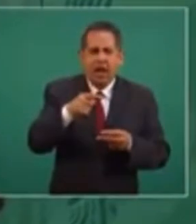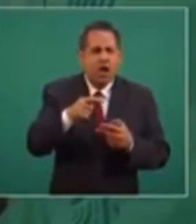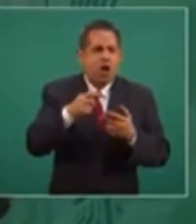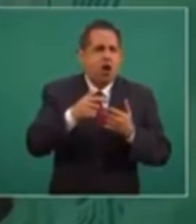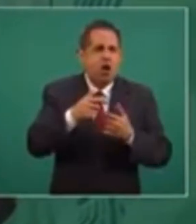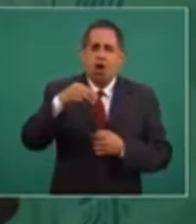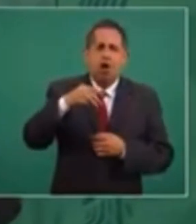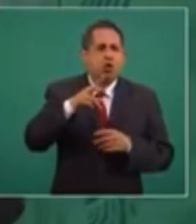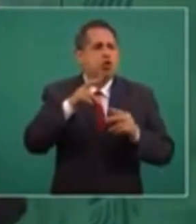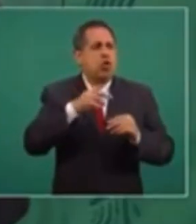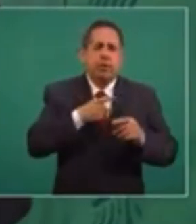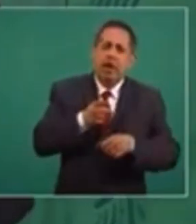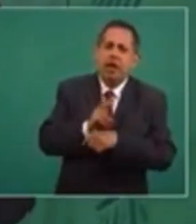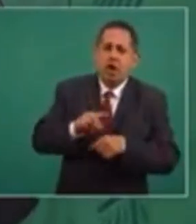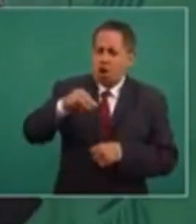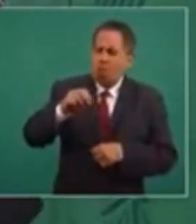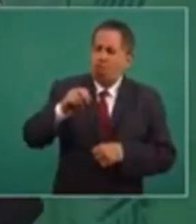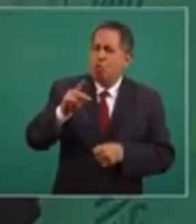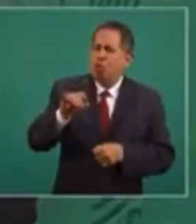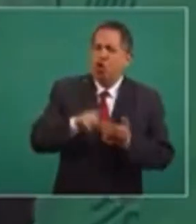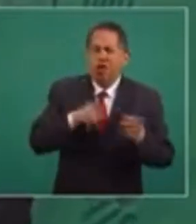evitar el monopolio. No sé cómo se llama.